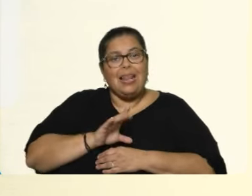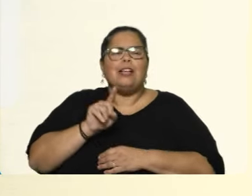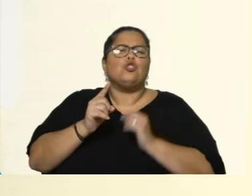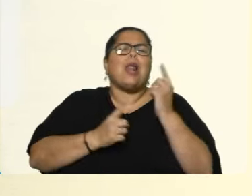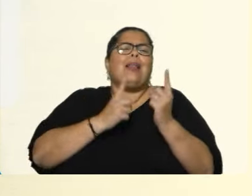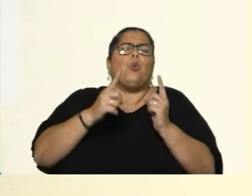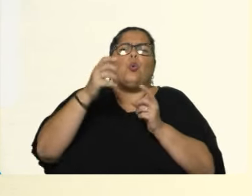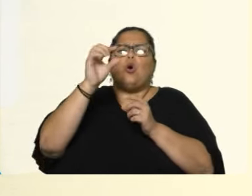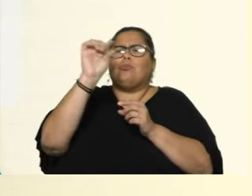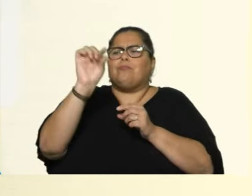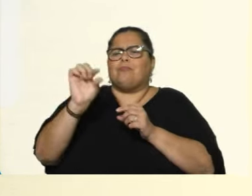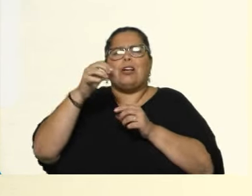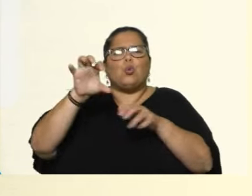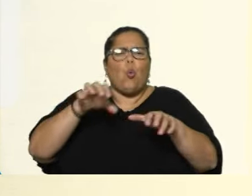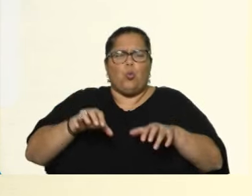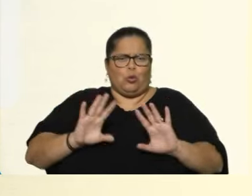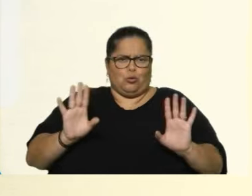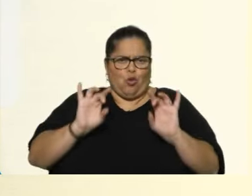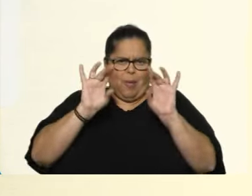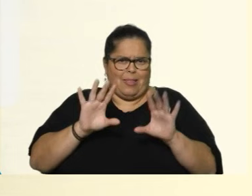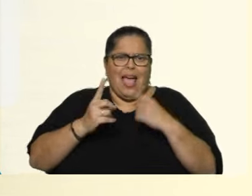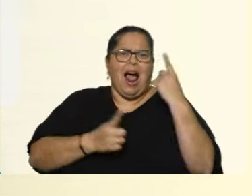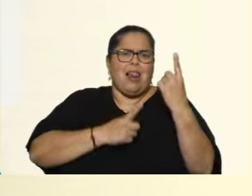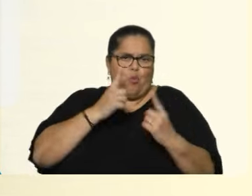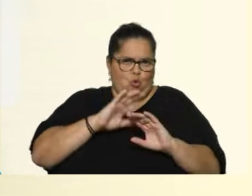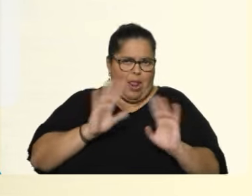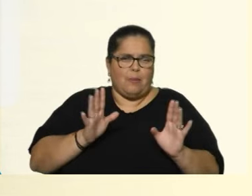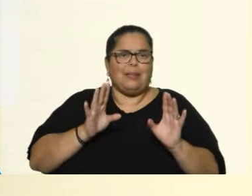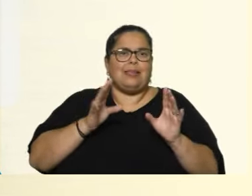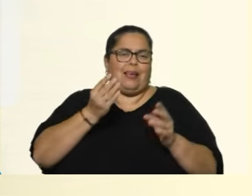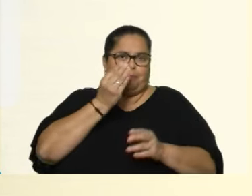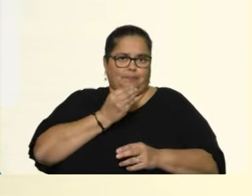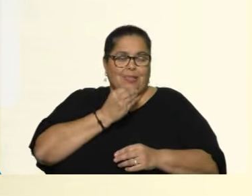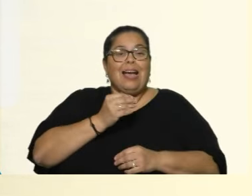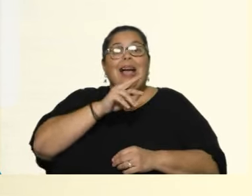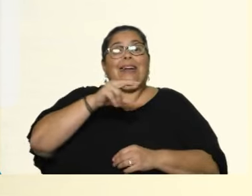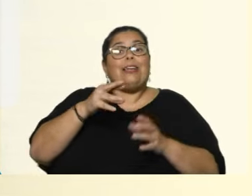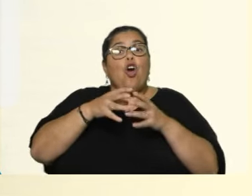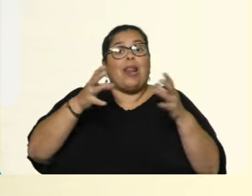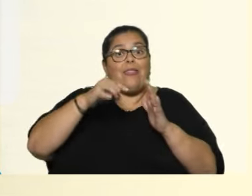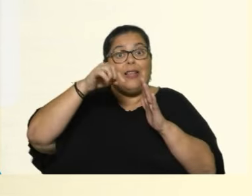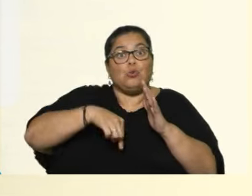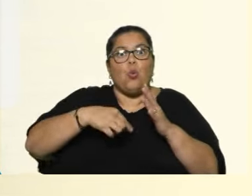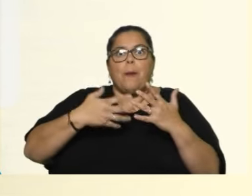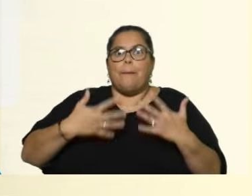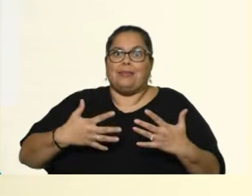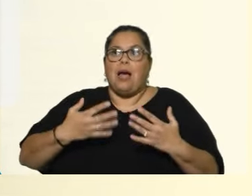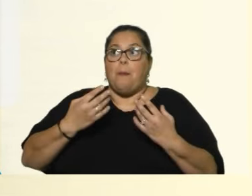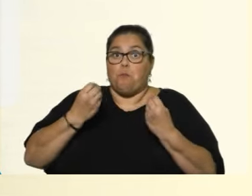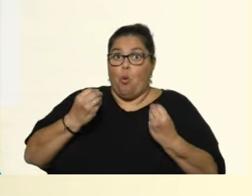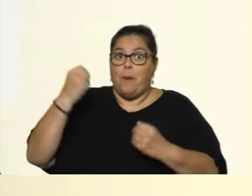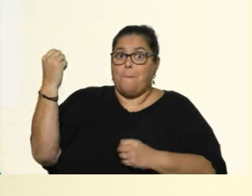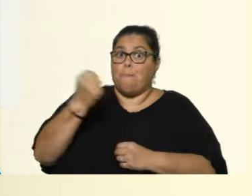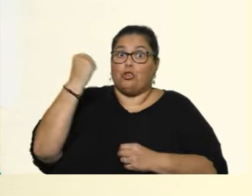nomás los que tenemos allí, de los más significativos. Río Grande tiene mucho peso en la economía brasileña, como pueden observar ustedes